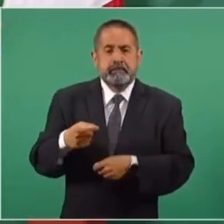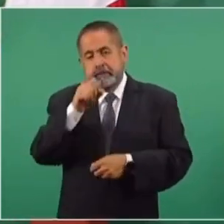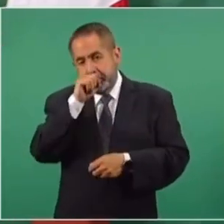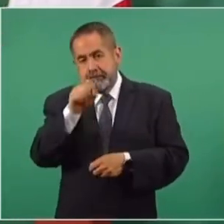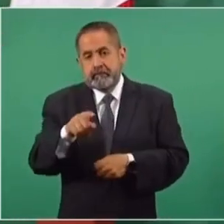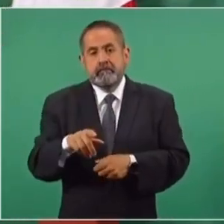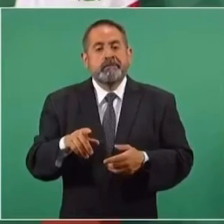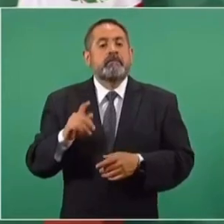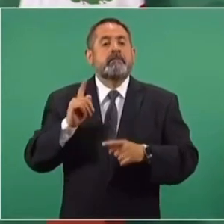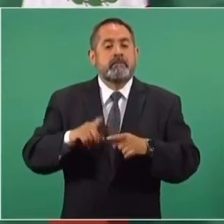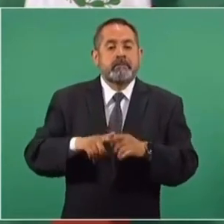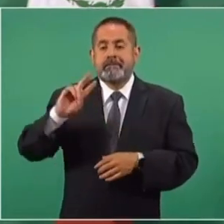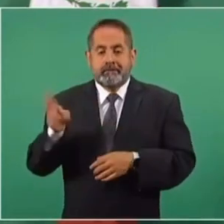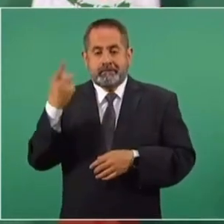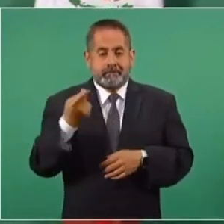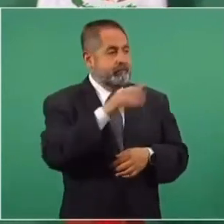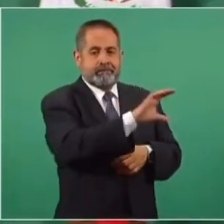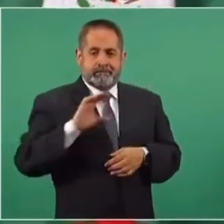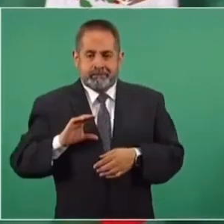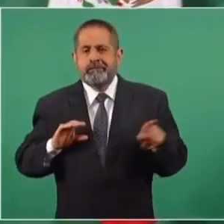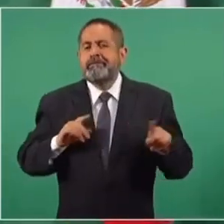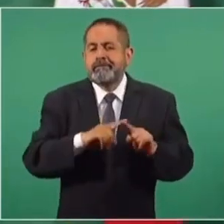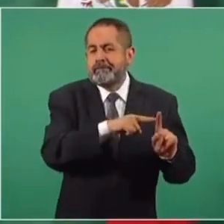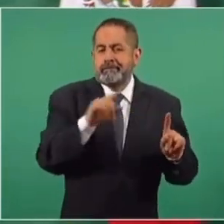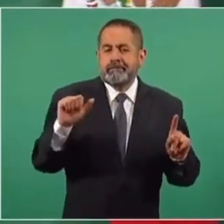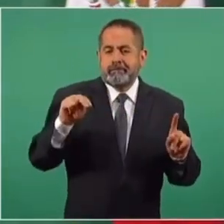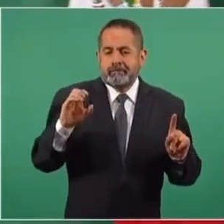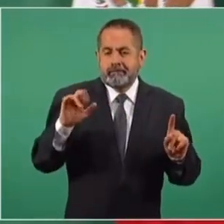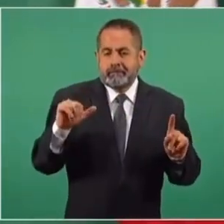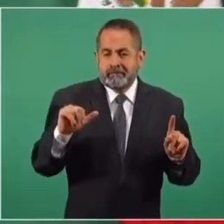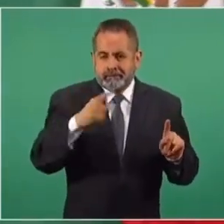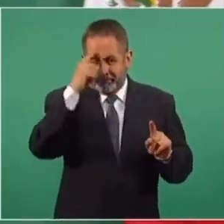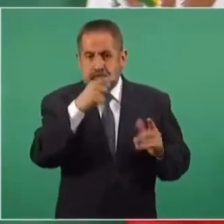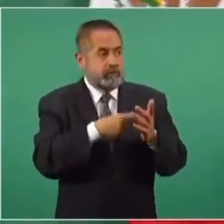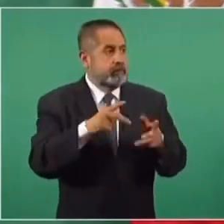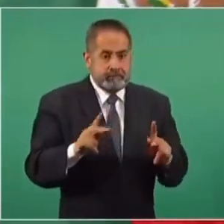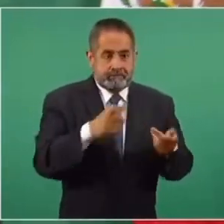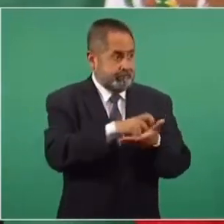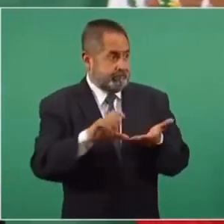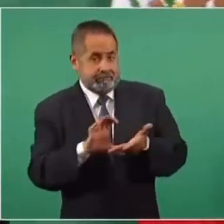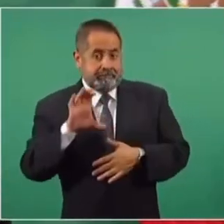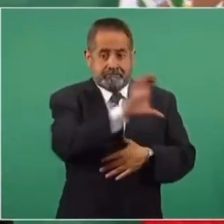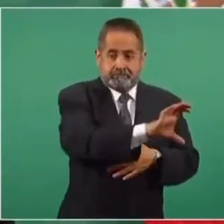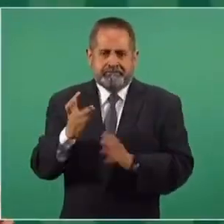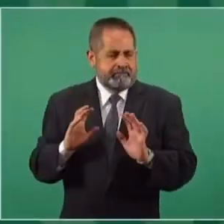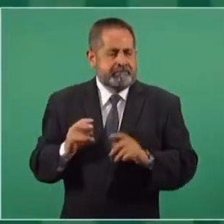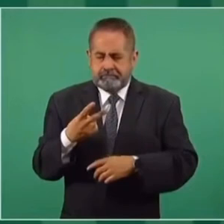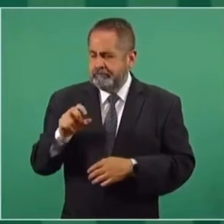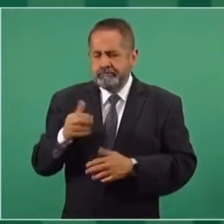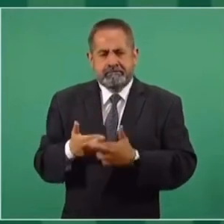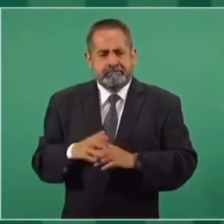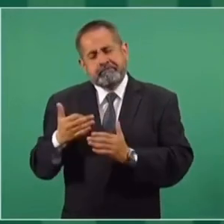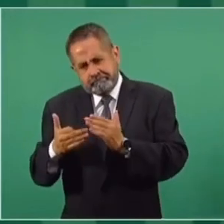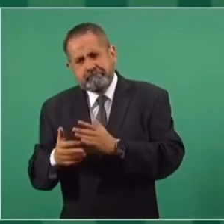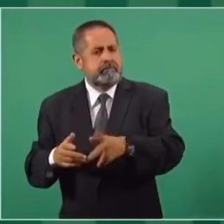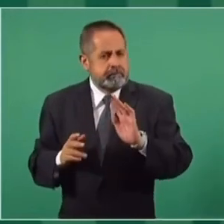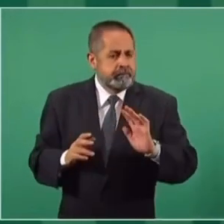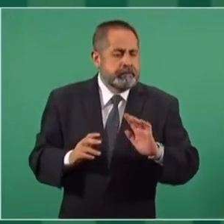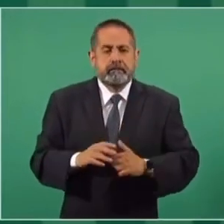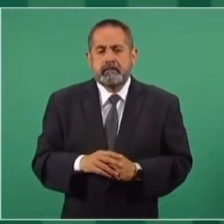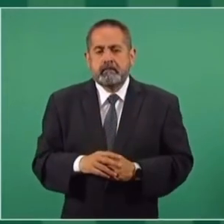que se comprometió a devolver el señor Ancira de una de estas plantas que se compraron con sobreprecio. Nos falta, pero